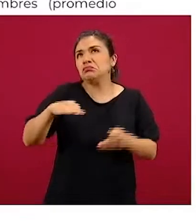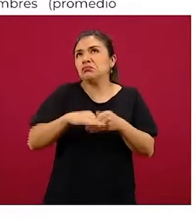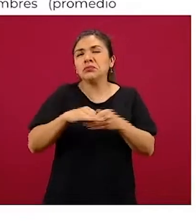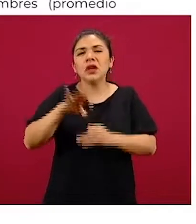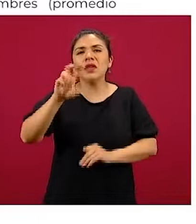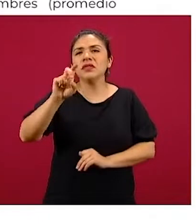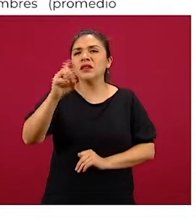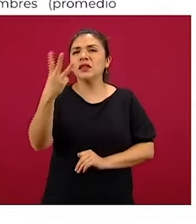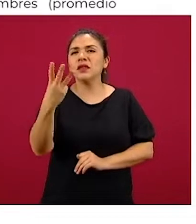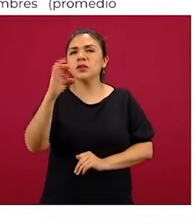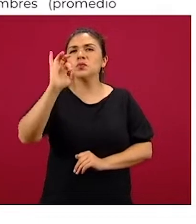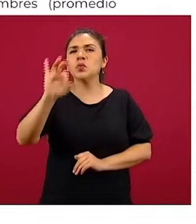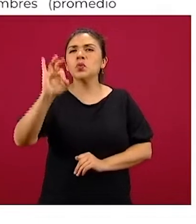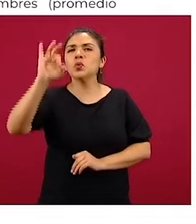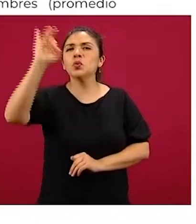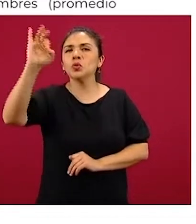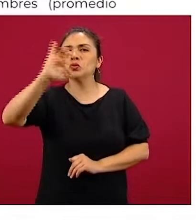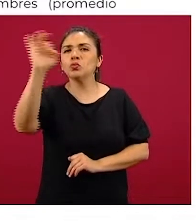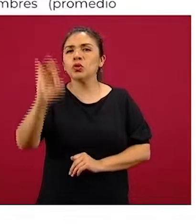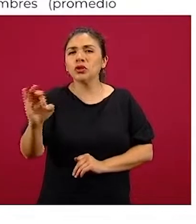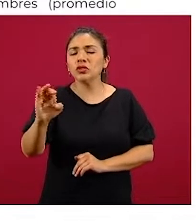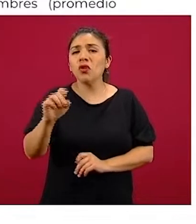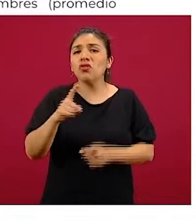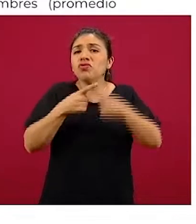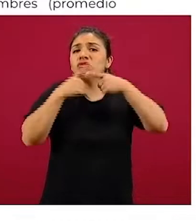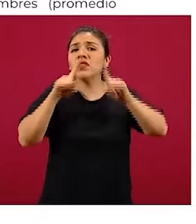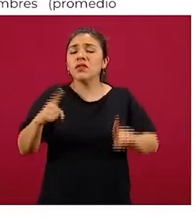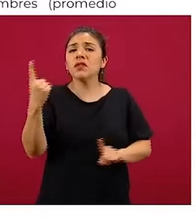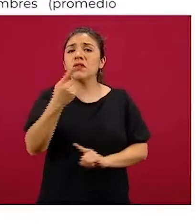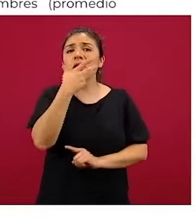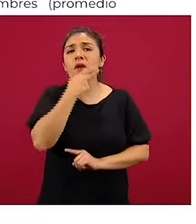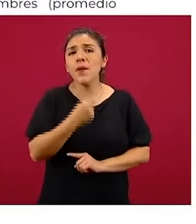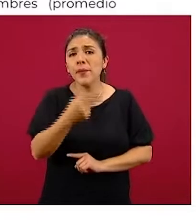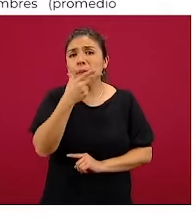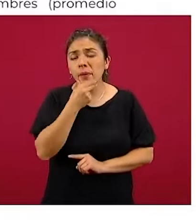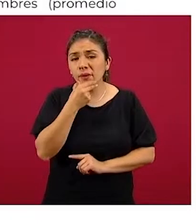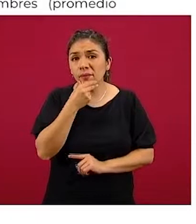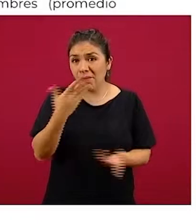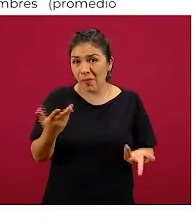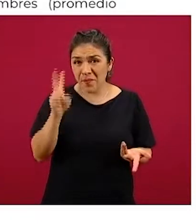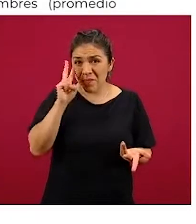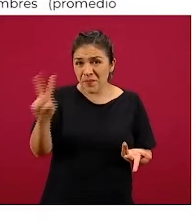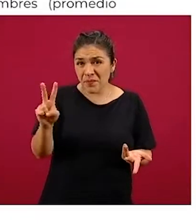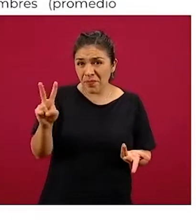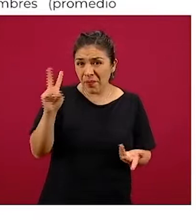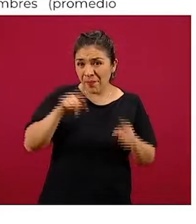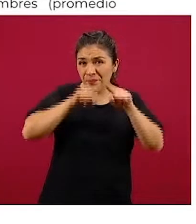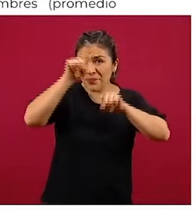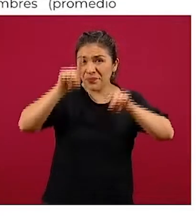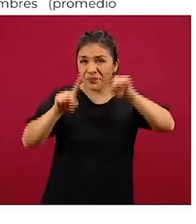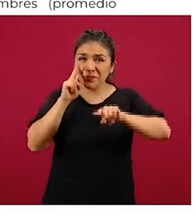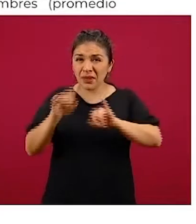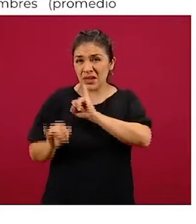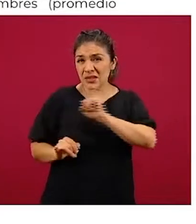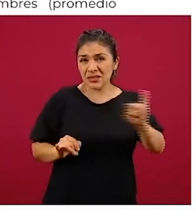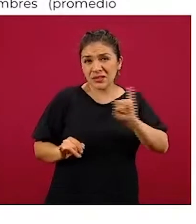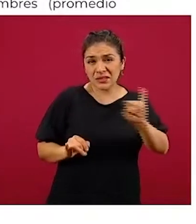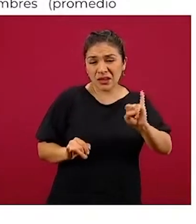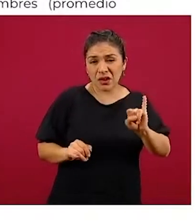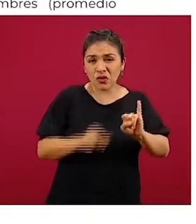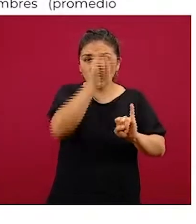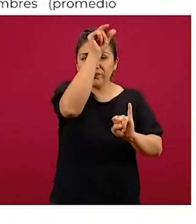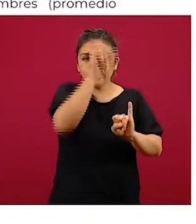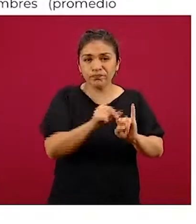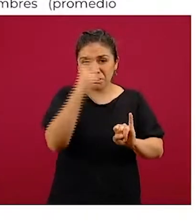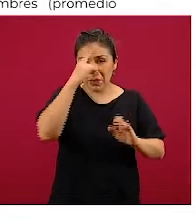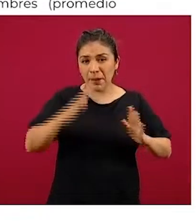33 puntos porcentuales de distancia con respecto a los hombres. Como ven, en la gráfica del lado izquierdo, en la barra